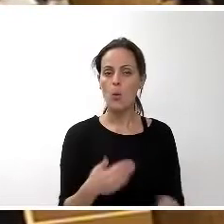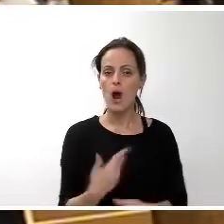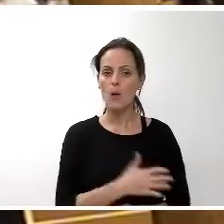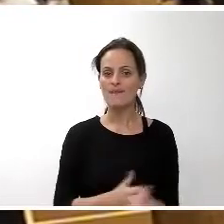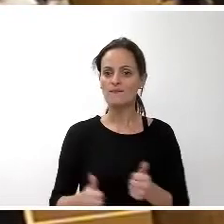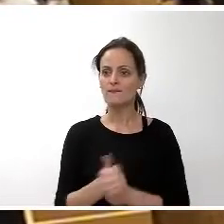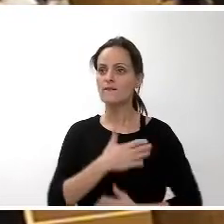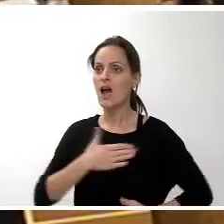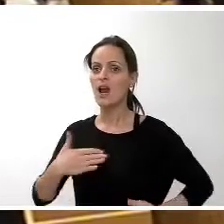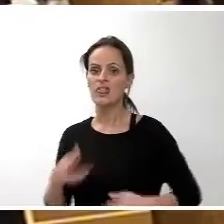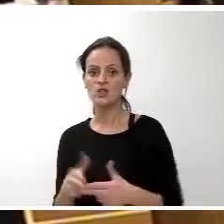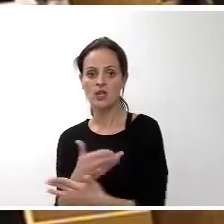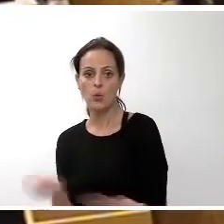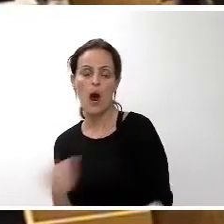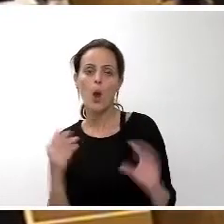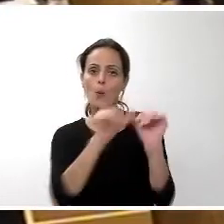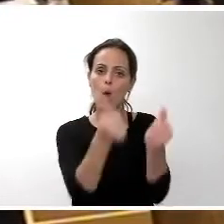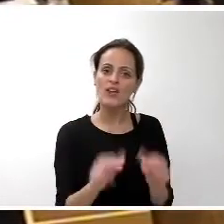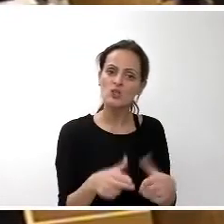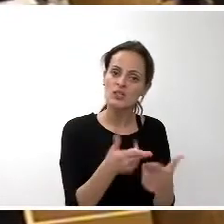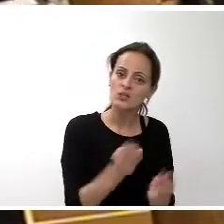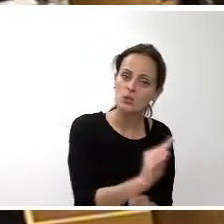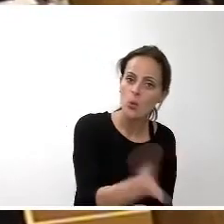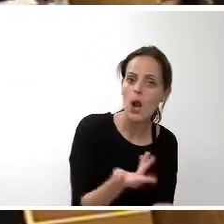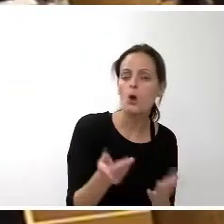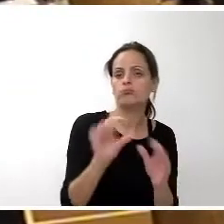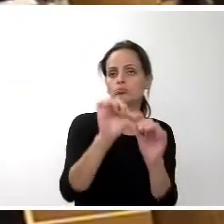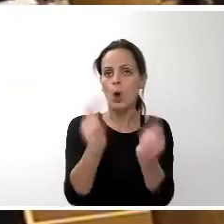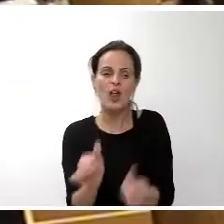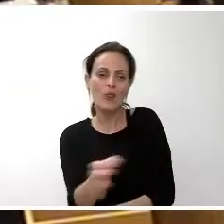su modelo de sociedad su modelo de isla en nuestro caso